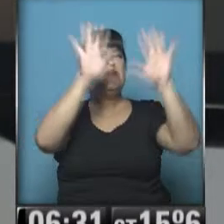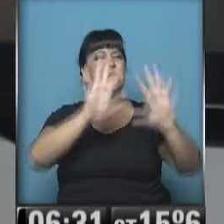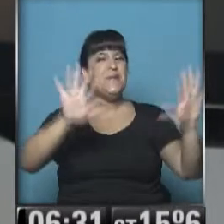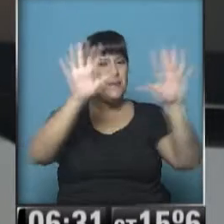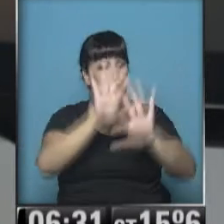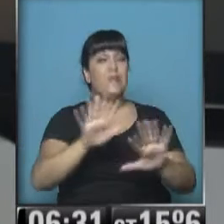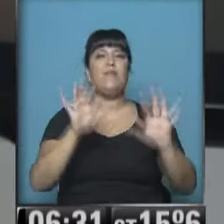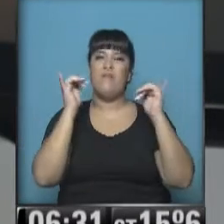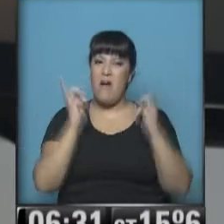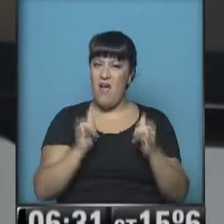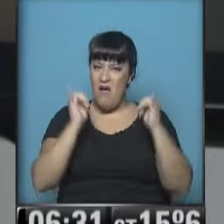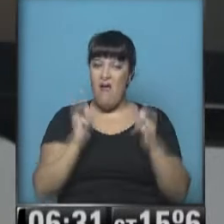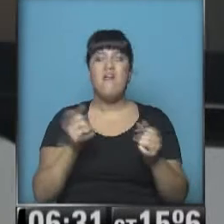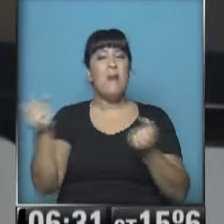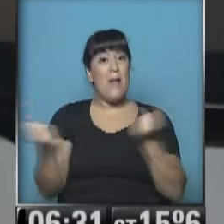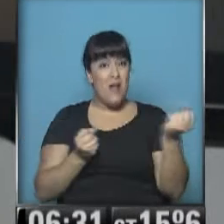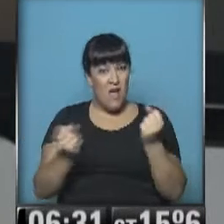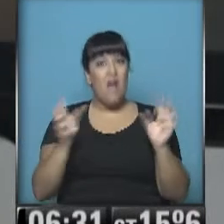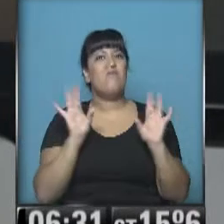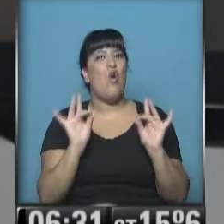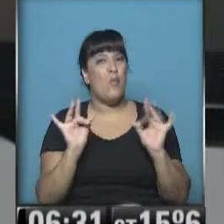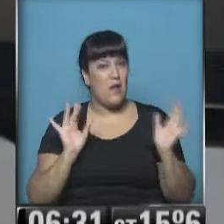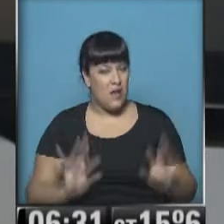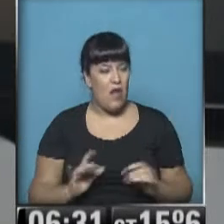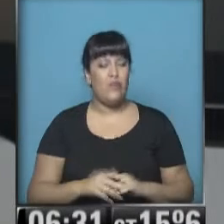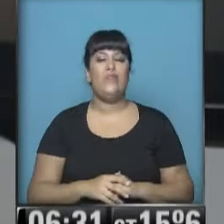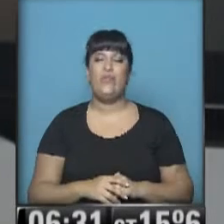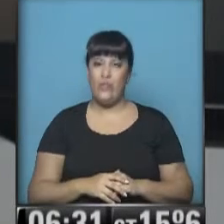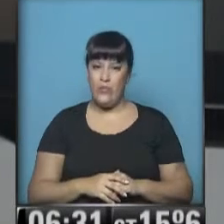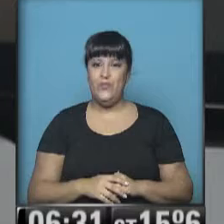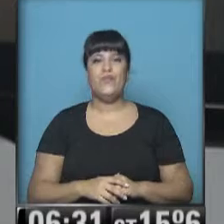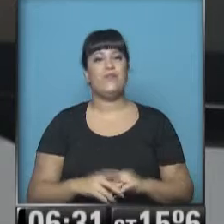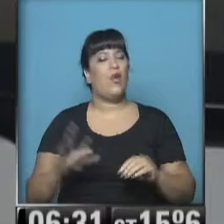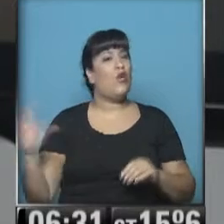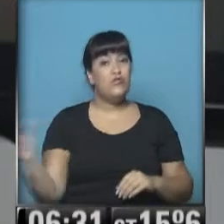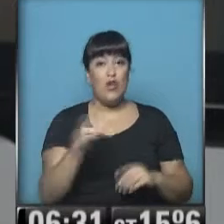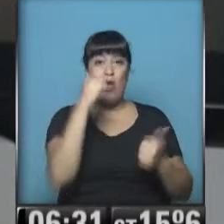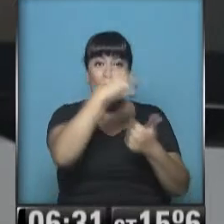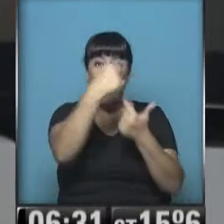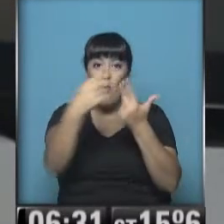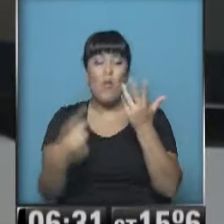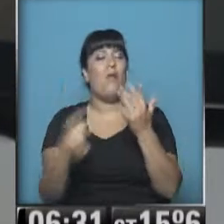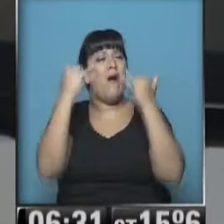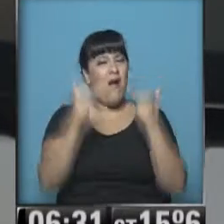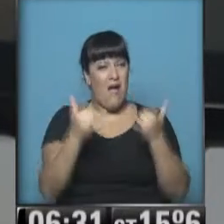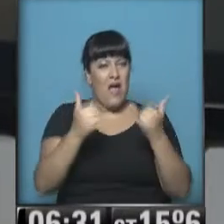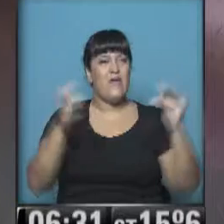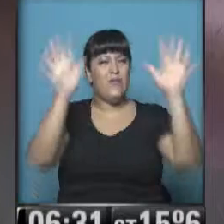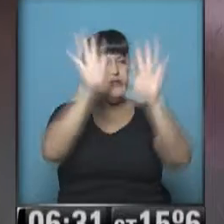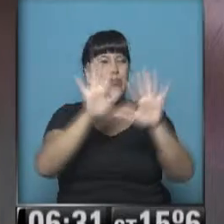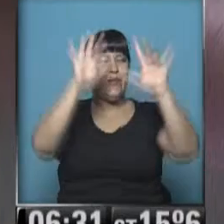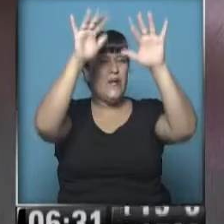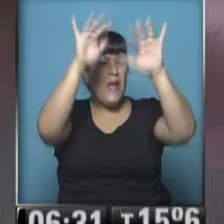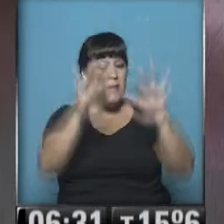están reduciendo la visibilidad. Toditas informaron de la presencia de nieblas y neblinas.